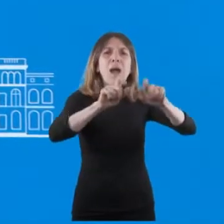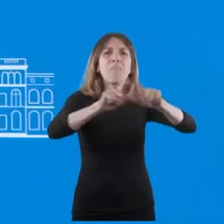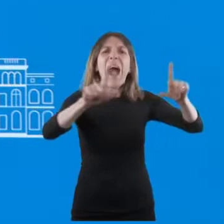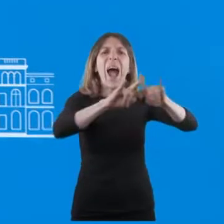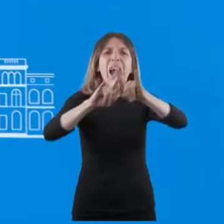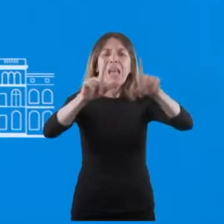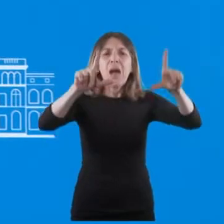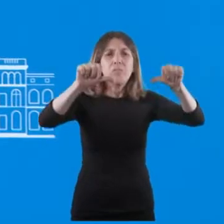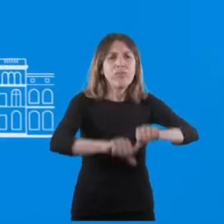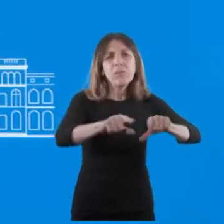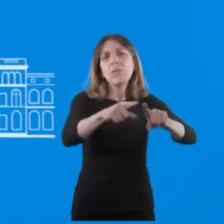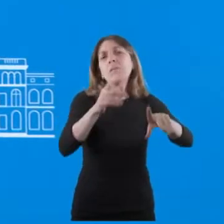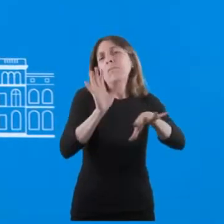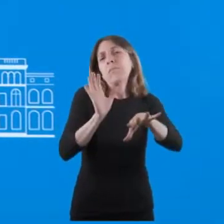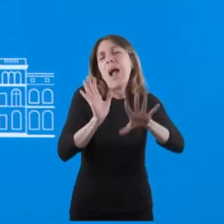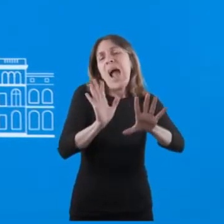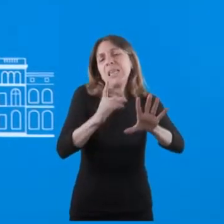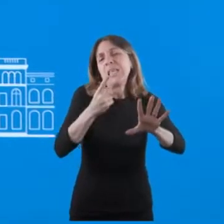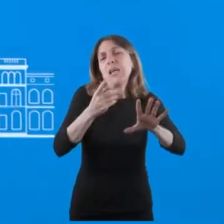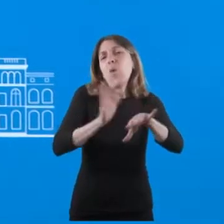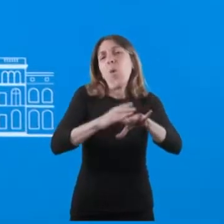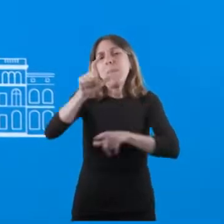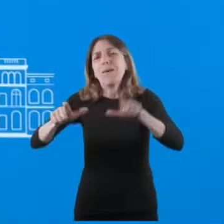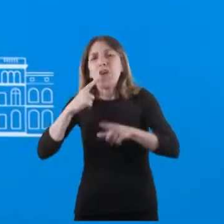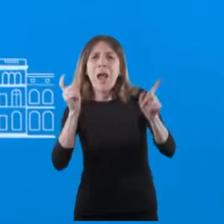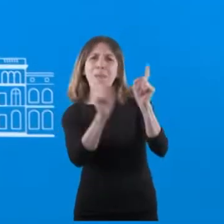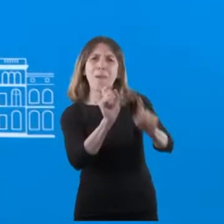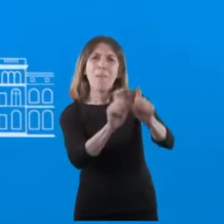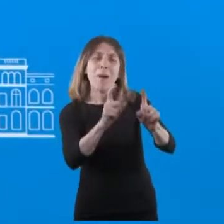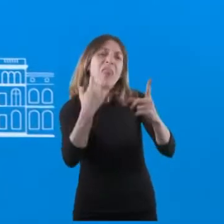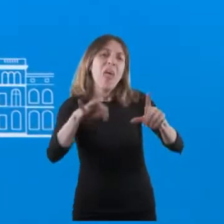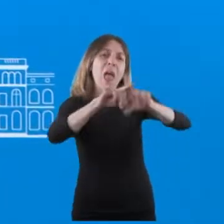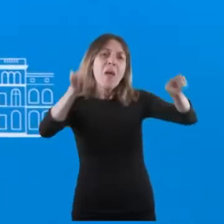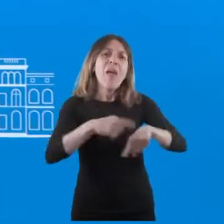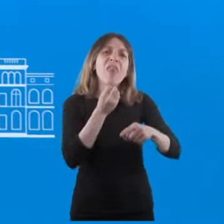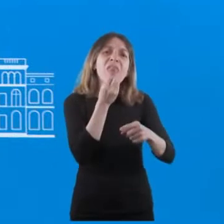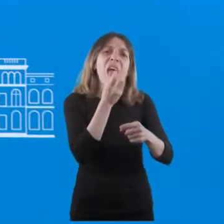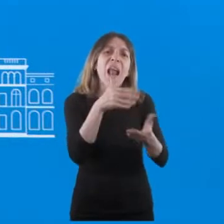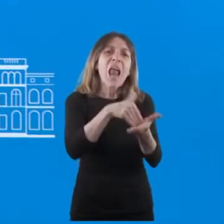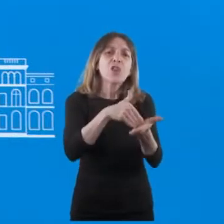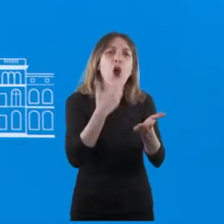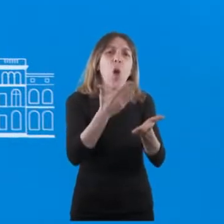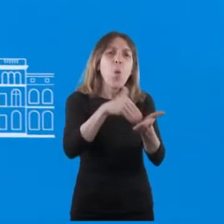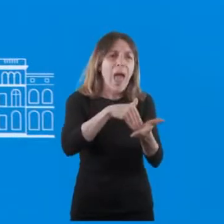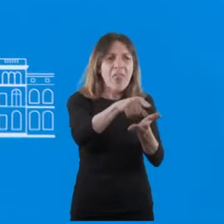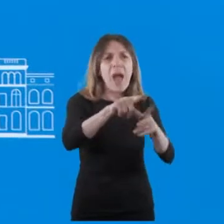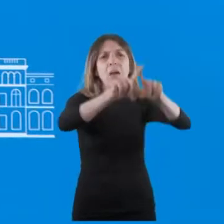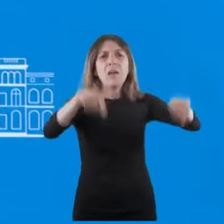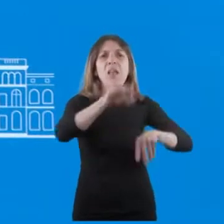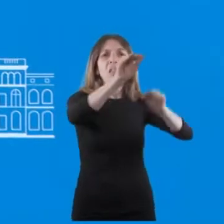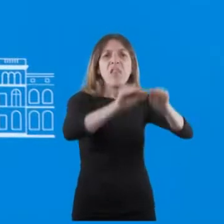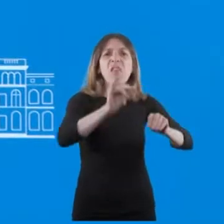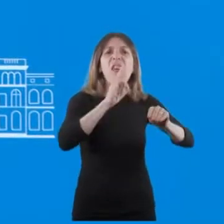del circuito formal, tienen que ingresar, llenar sus datos, llenar una declaración jurada y ahí cuando se vean si